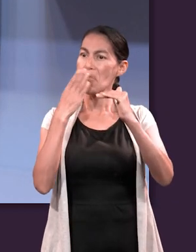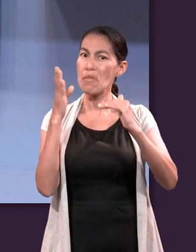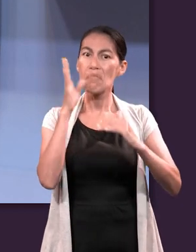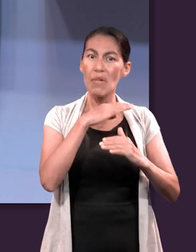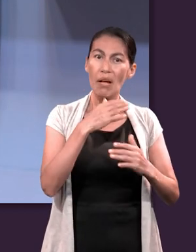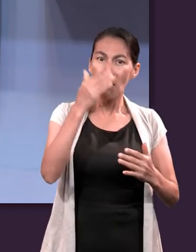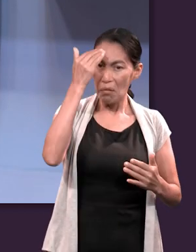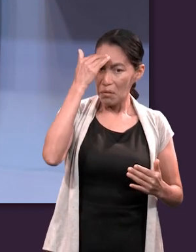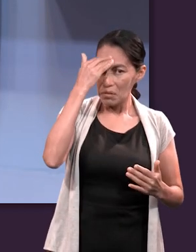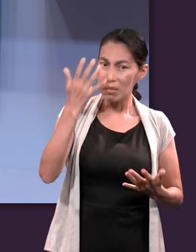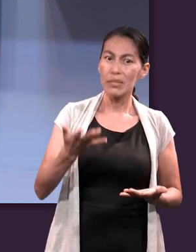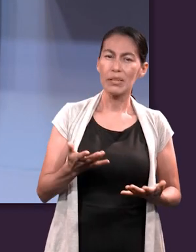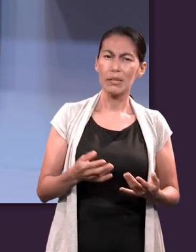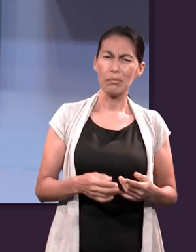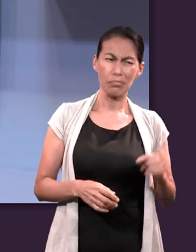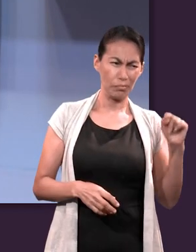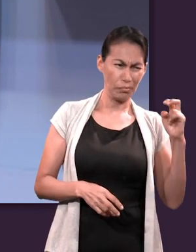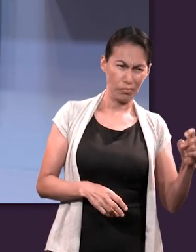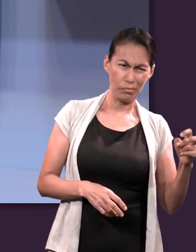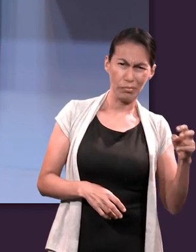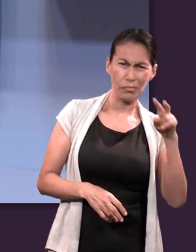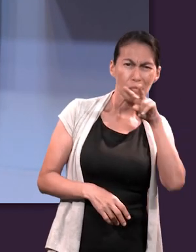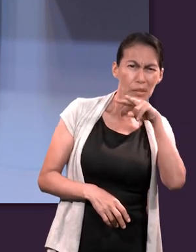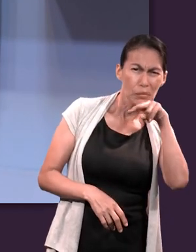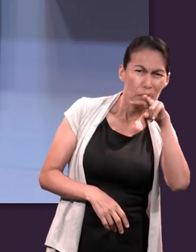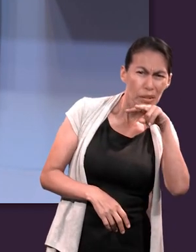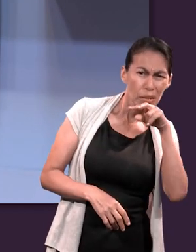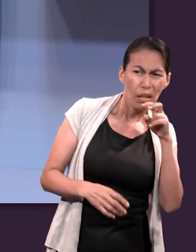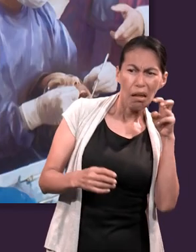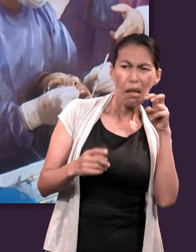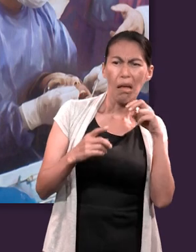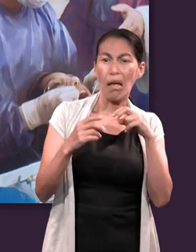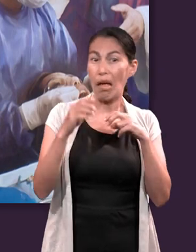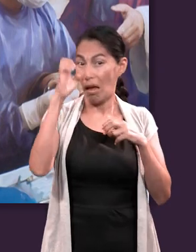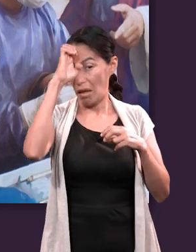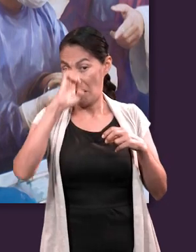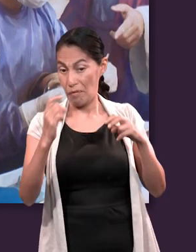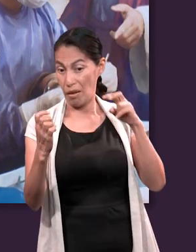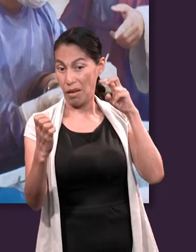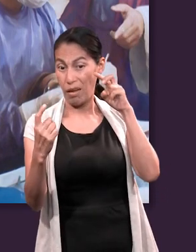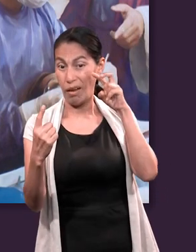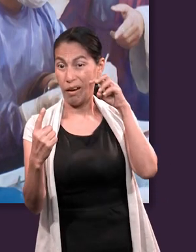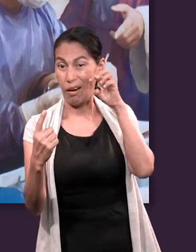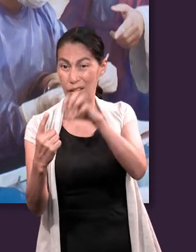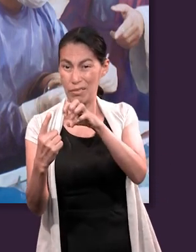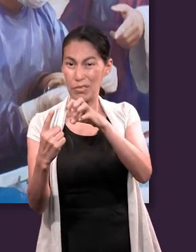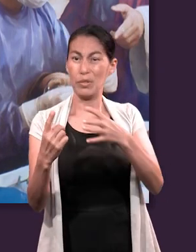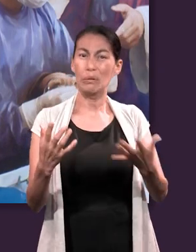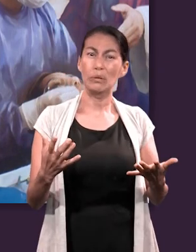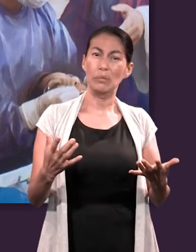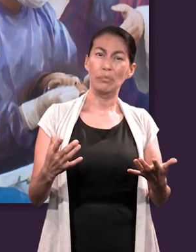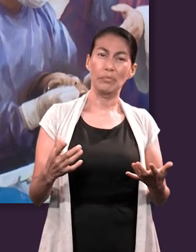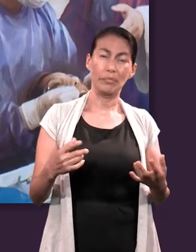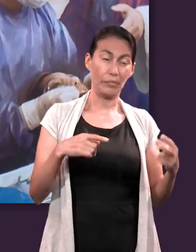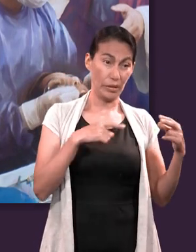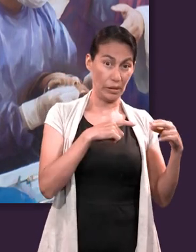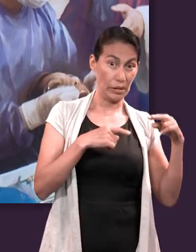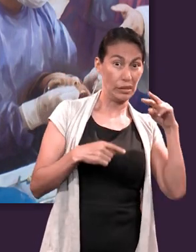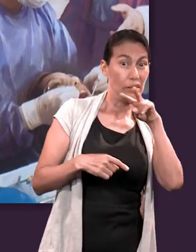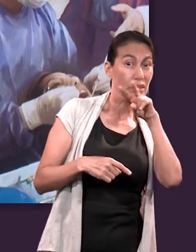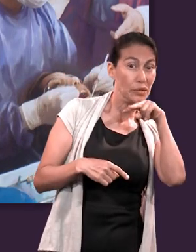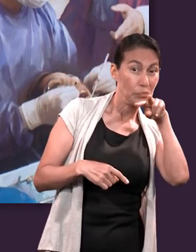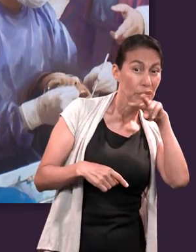mal. ¿En qué consistió Ruth el engaño del serpiente? Es importante reconocer que la serpiente